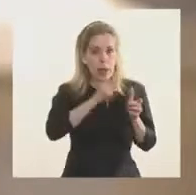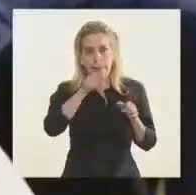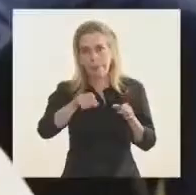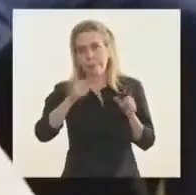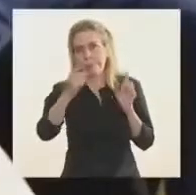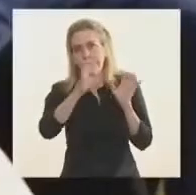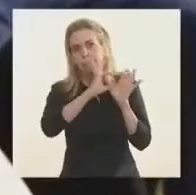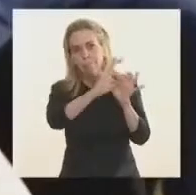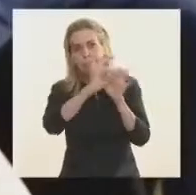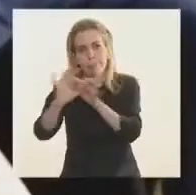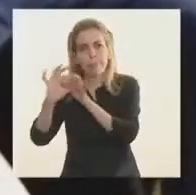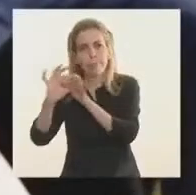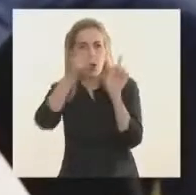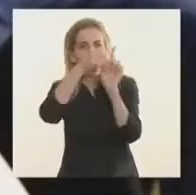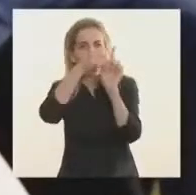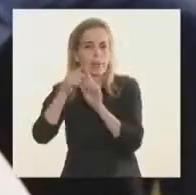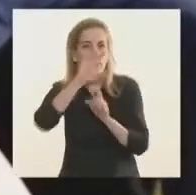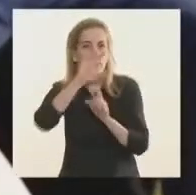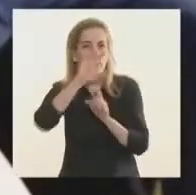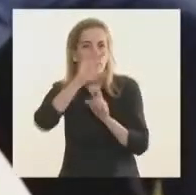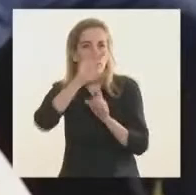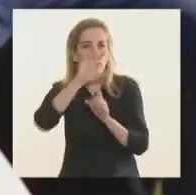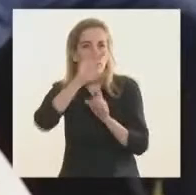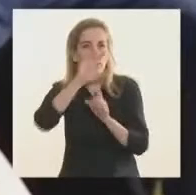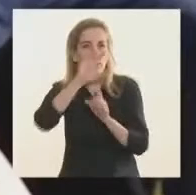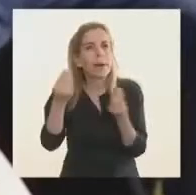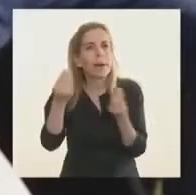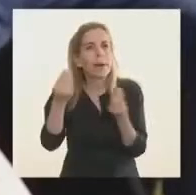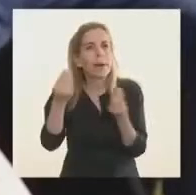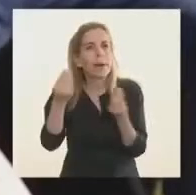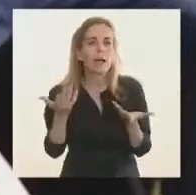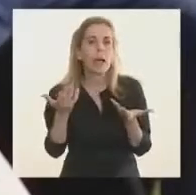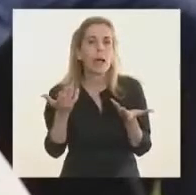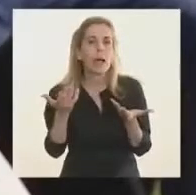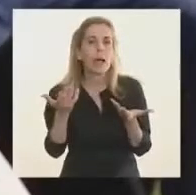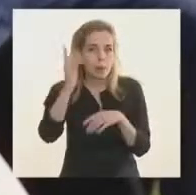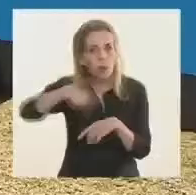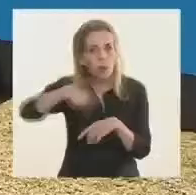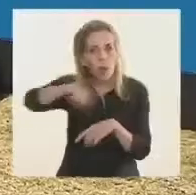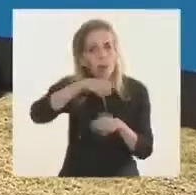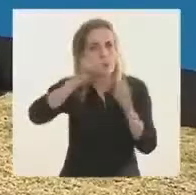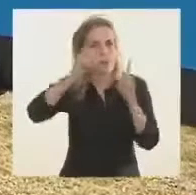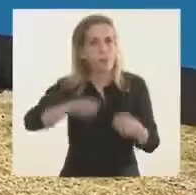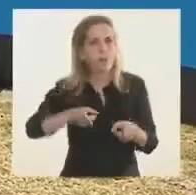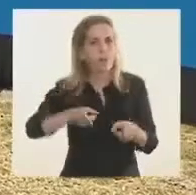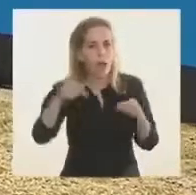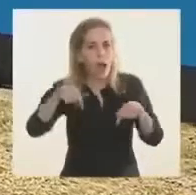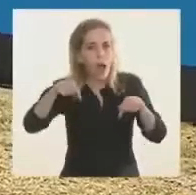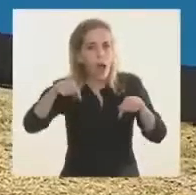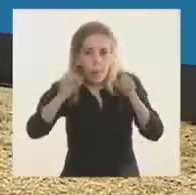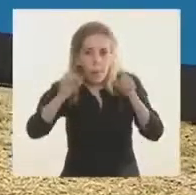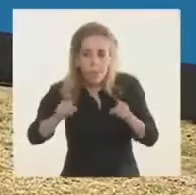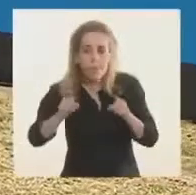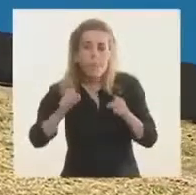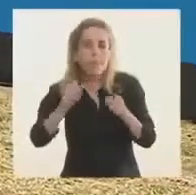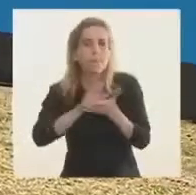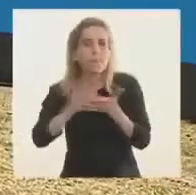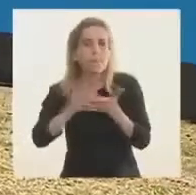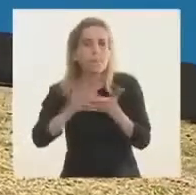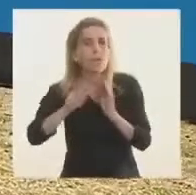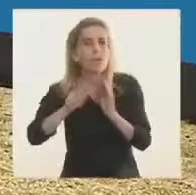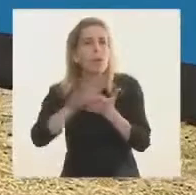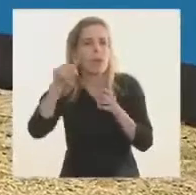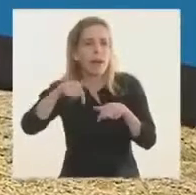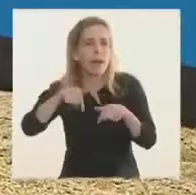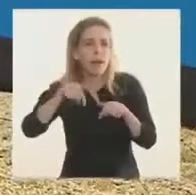en la provincia, trabajando con la provincia. Muchos de nosotros además estamos trabajando ahora en una nueva estrategia, con esta